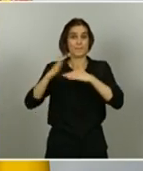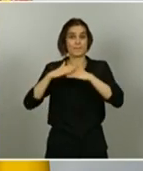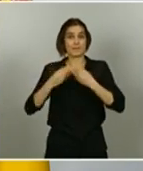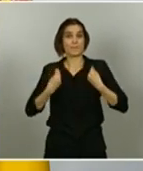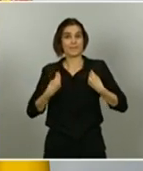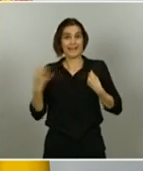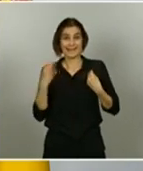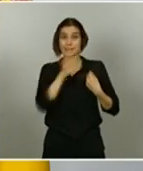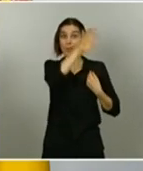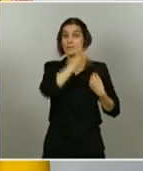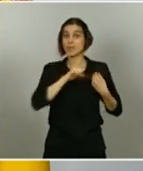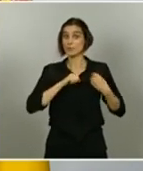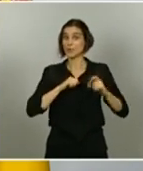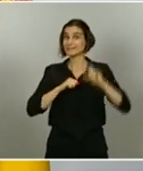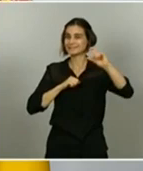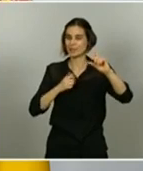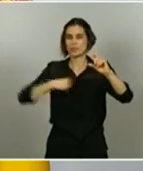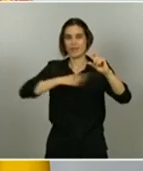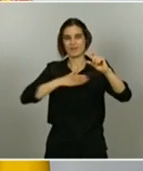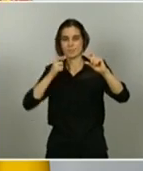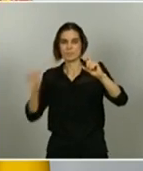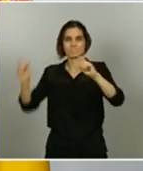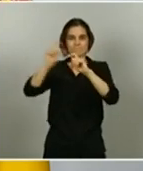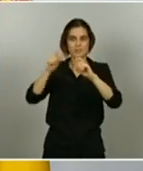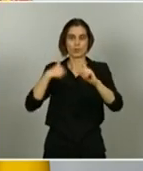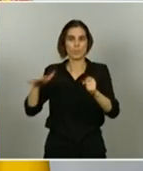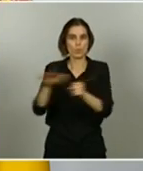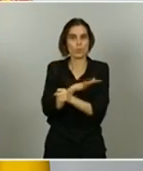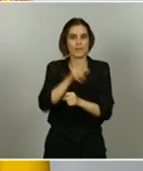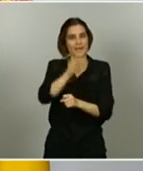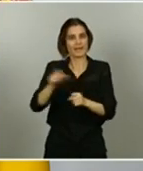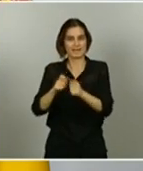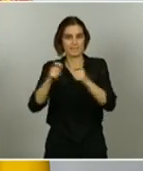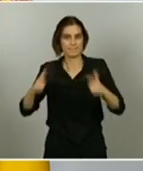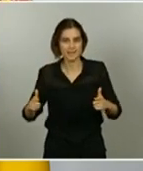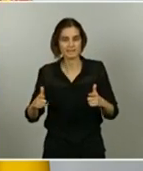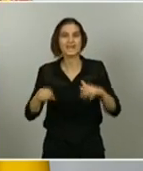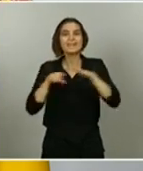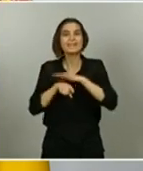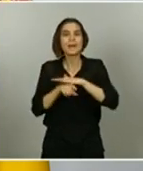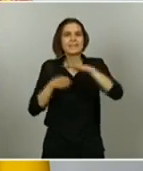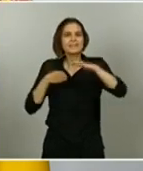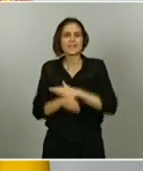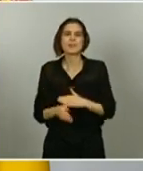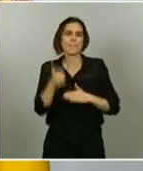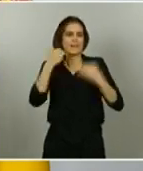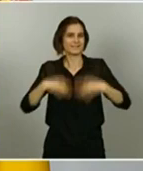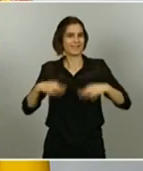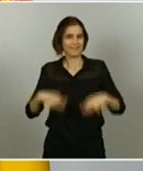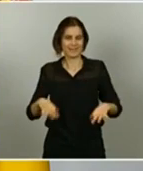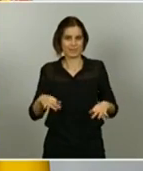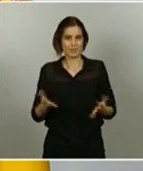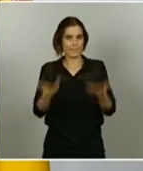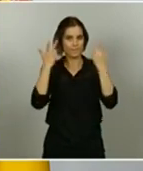autónomas, simplificando los trámites de acceso, como explicaré a continuación, para que ninguna persona en situación de vulnerabilidad se quede